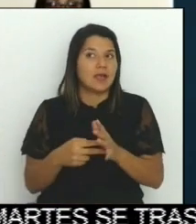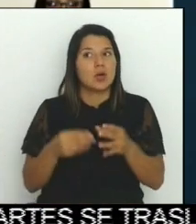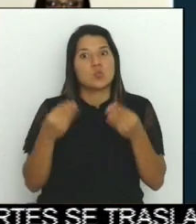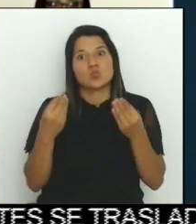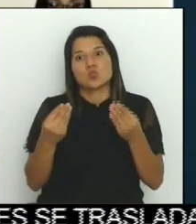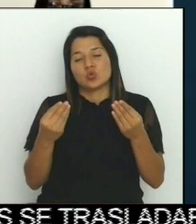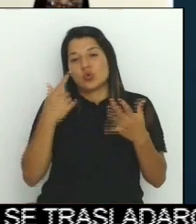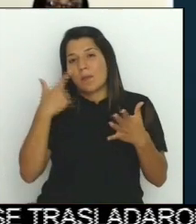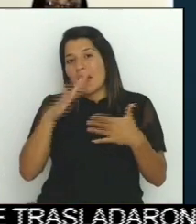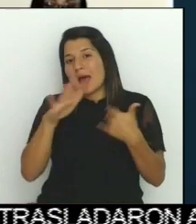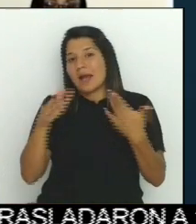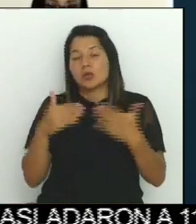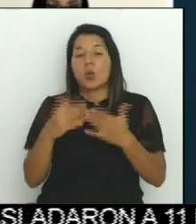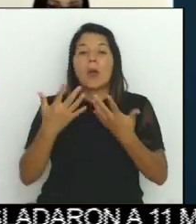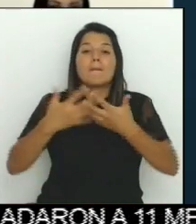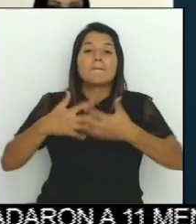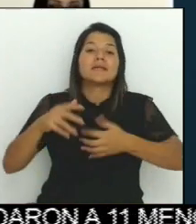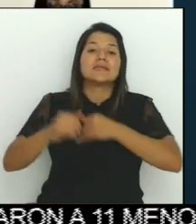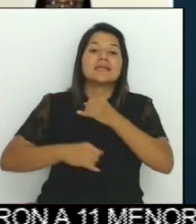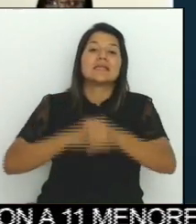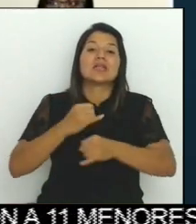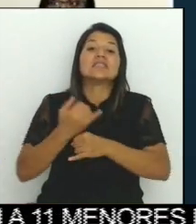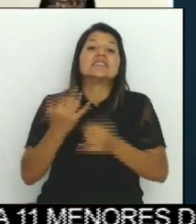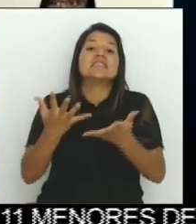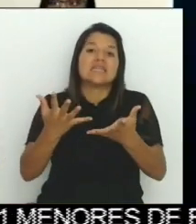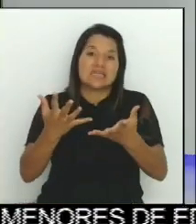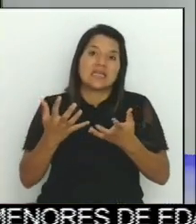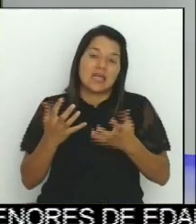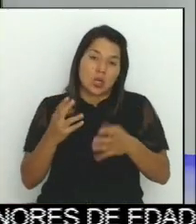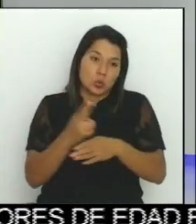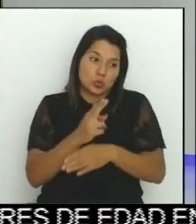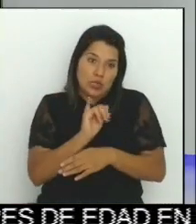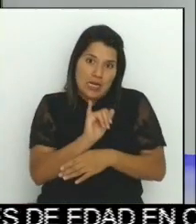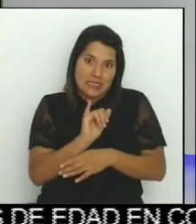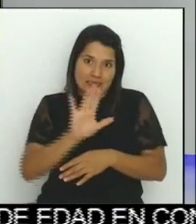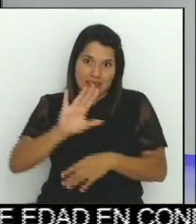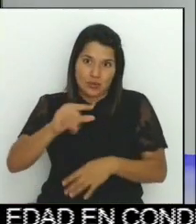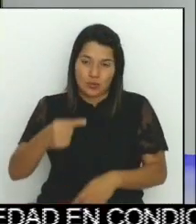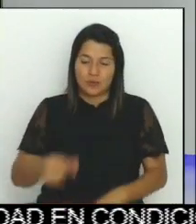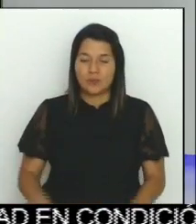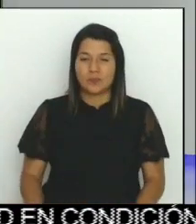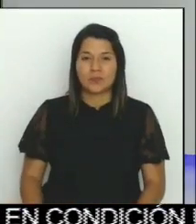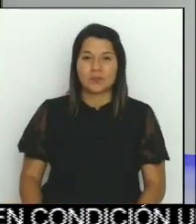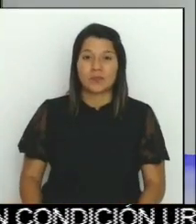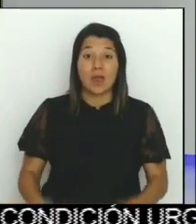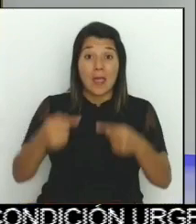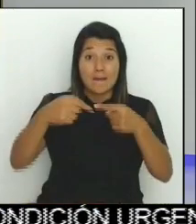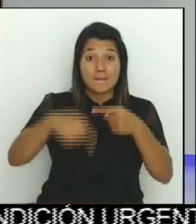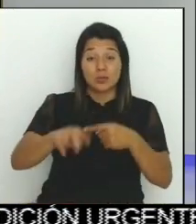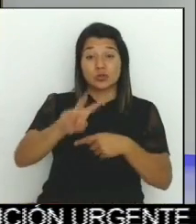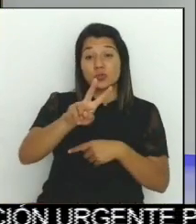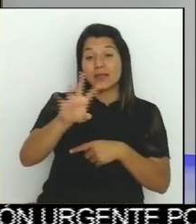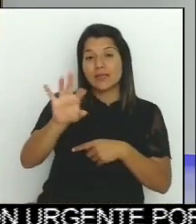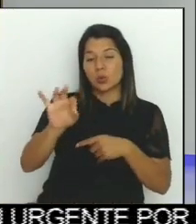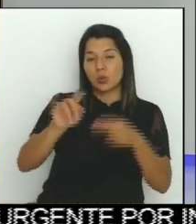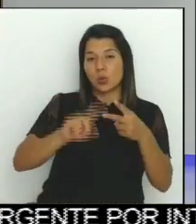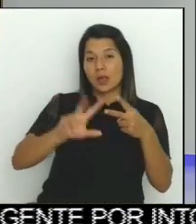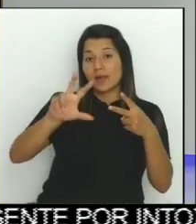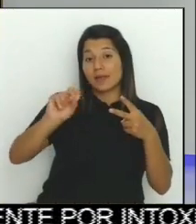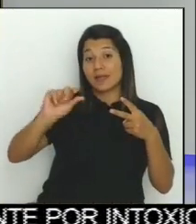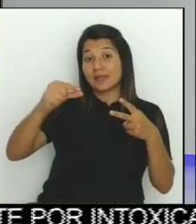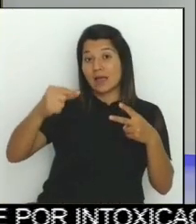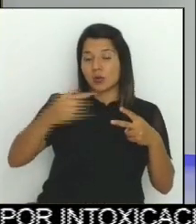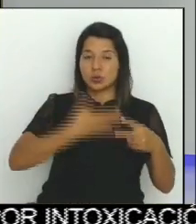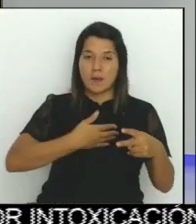desplegar su tecnología en esa frecuencia. Y el próximo 29 y 30 de agosto, presidente de la República, Rodrigo